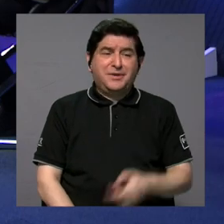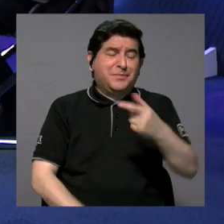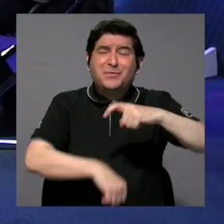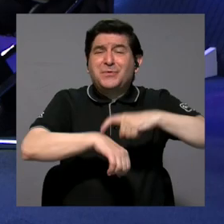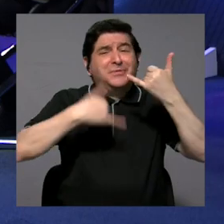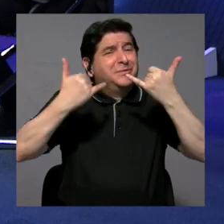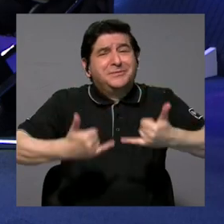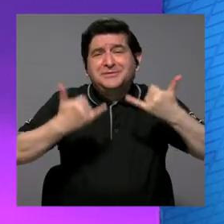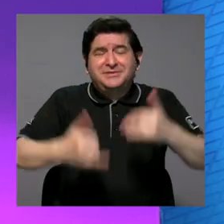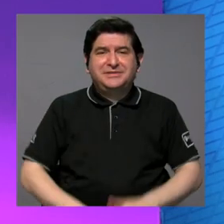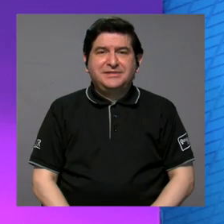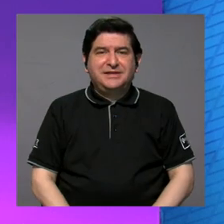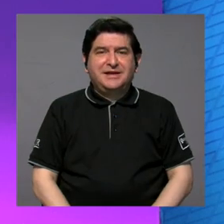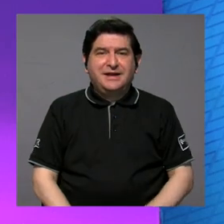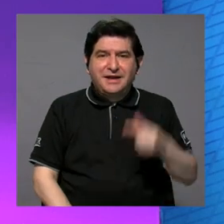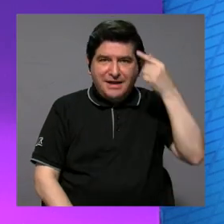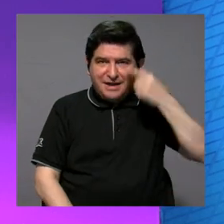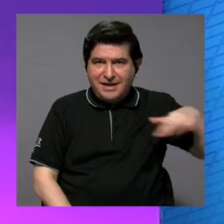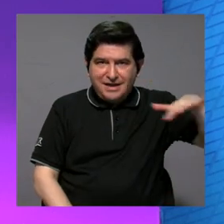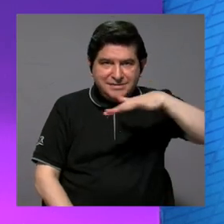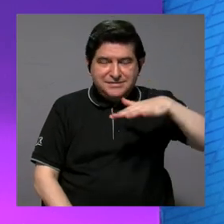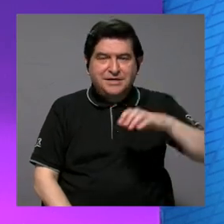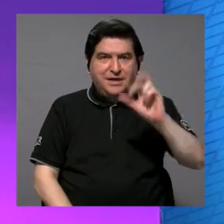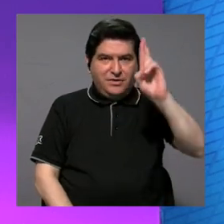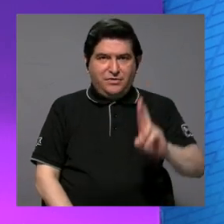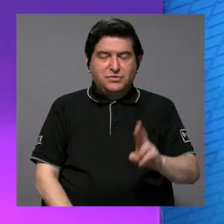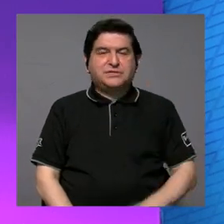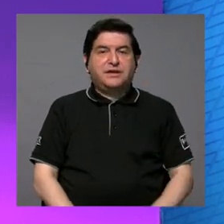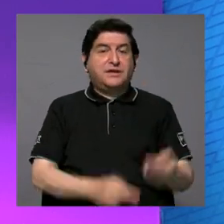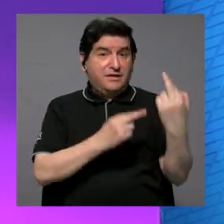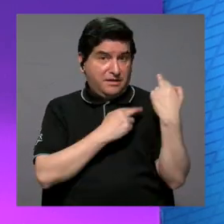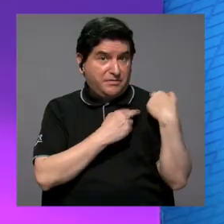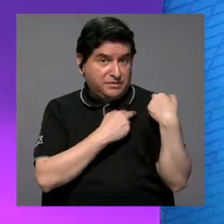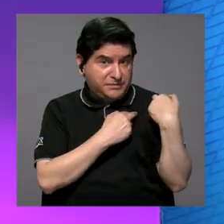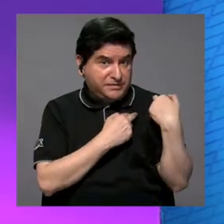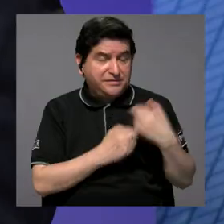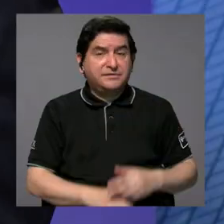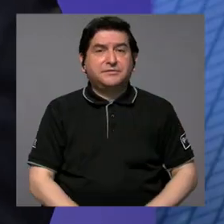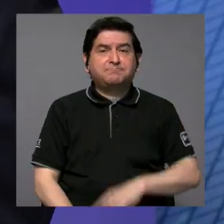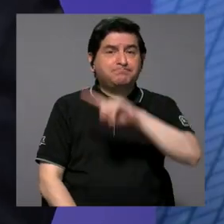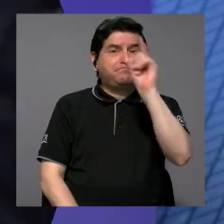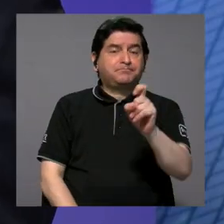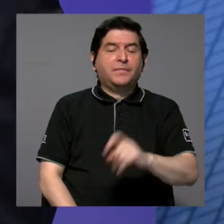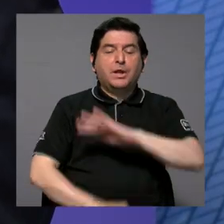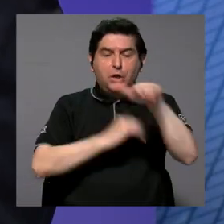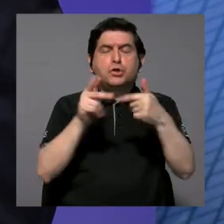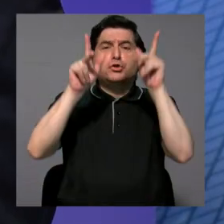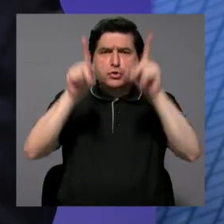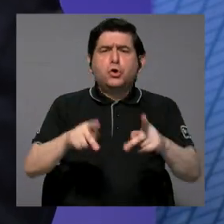a don Oscar, porque nos queda muy poquito tiempo. ¿El Estado costalicense es responsable en este caso, entonces? Vamos a ver, yo creo que todas las personas somos responsables.